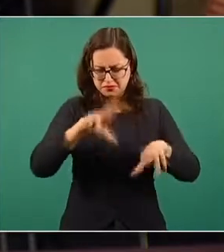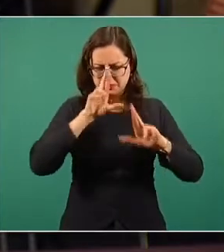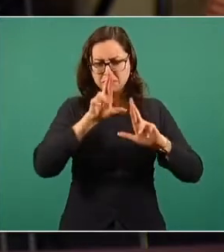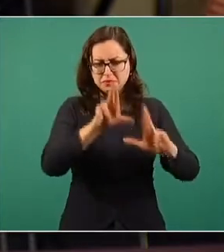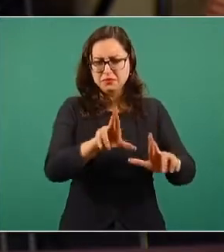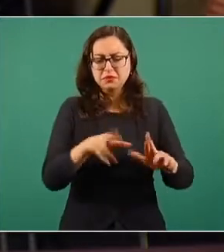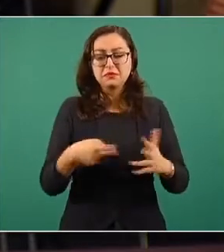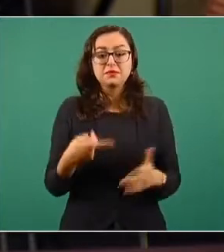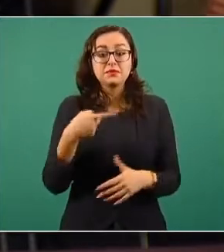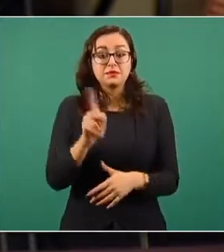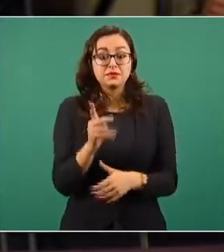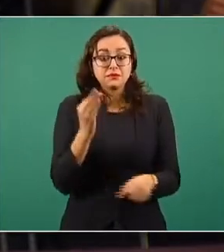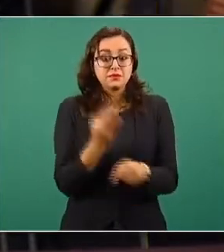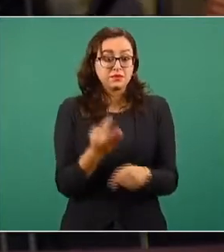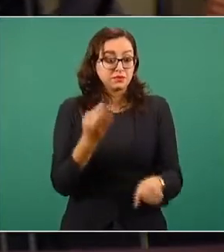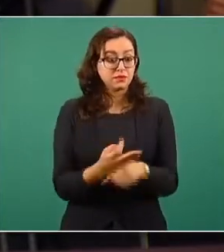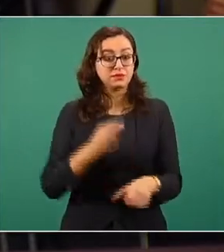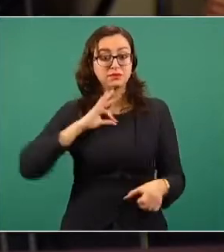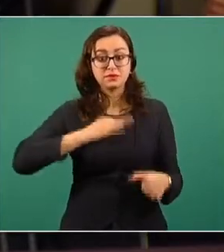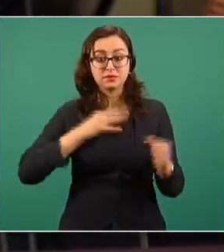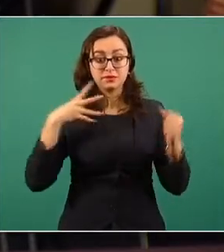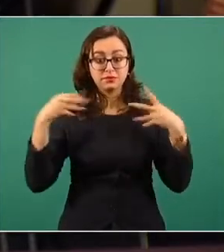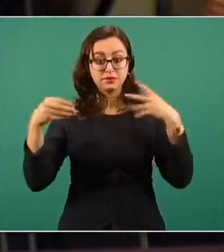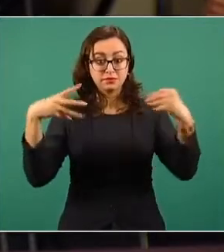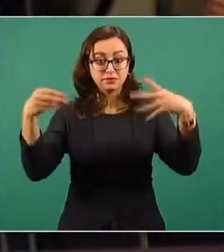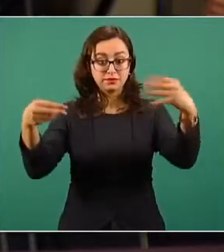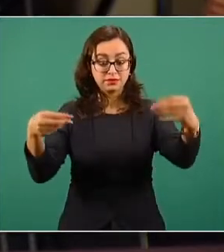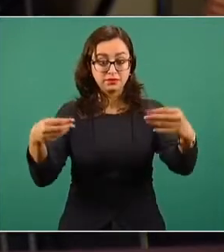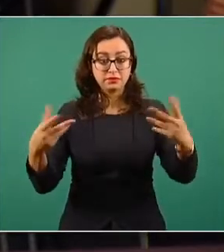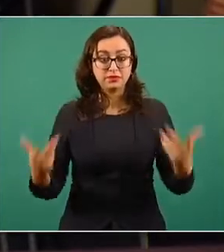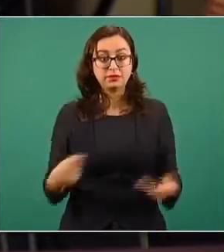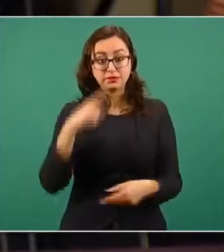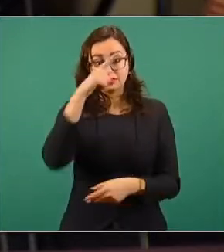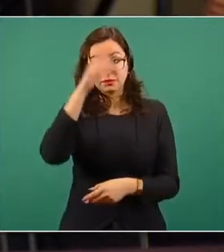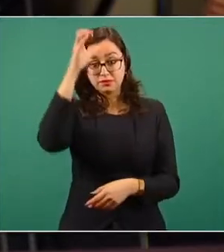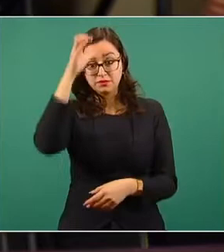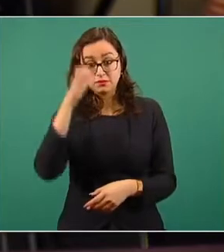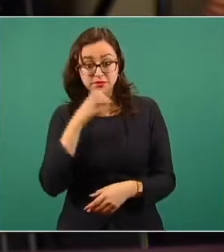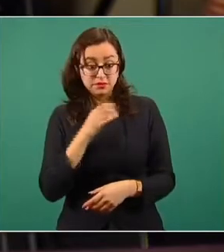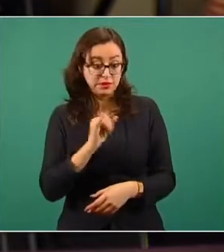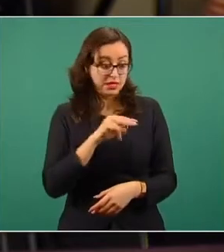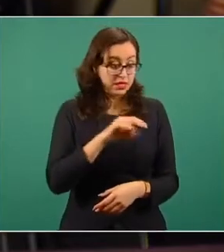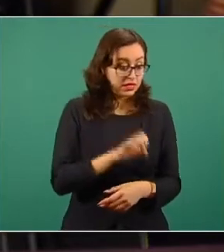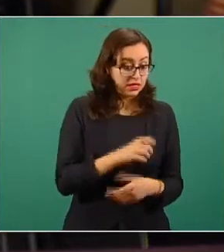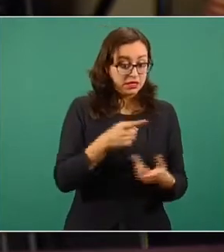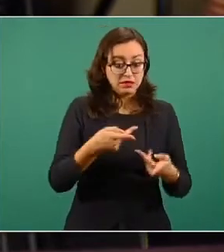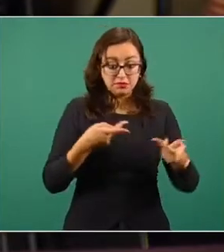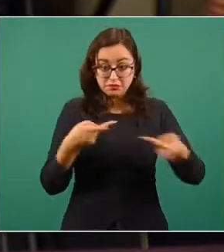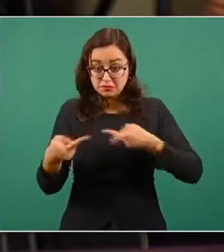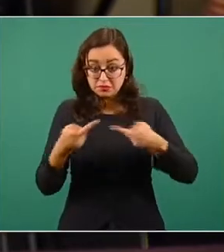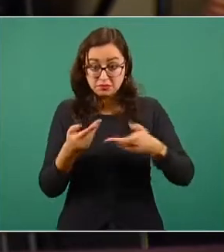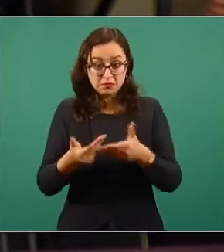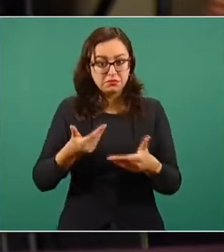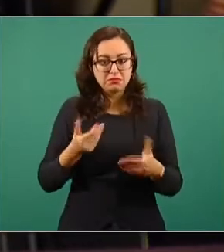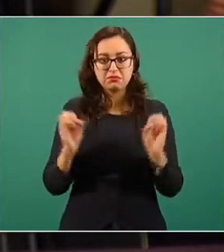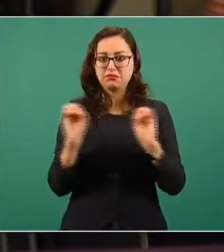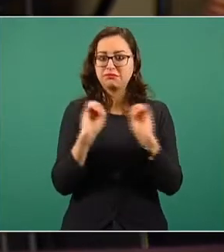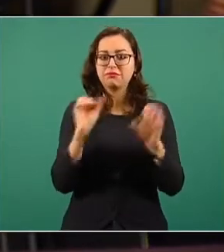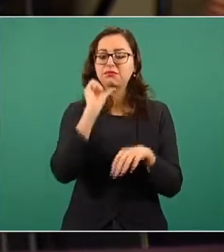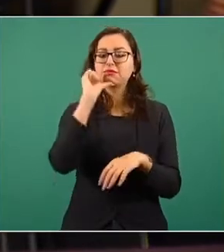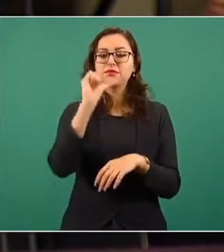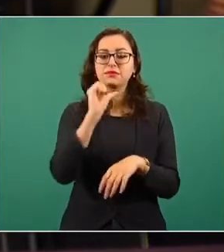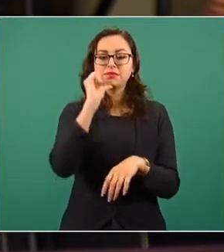ahora con la pandemia, el INE y el JEC en Coahuila no se prepararon. Hacen que el